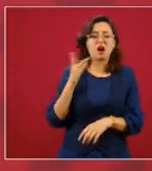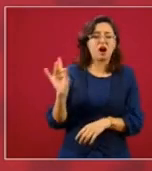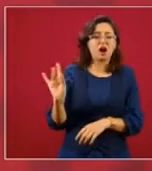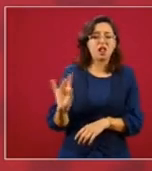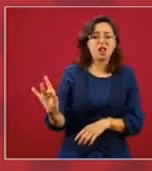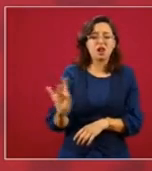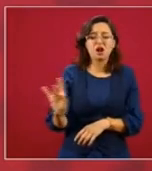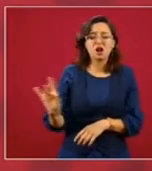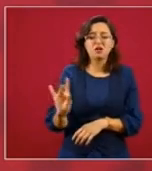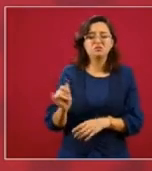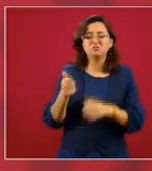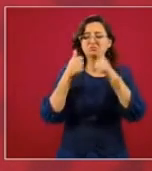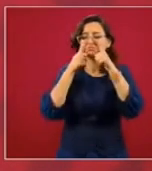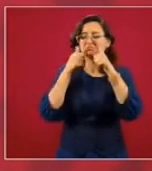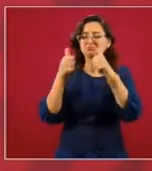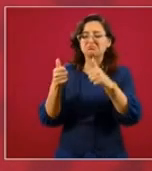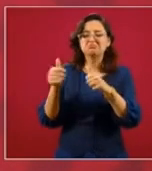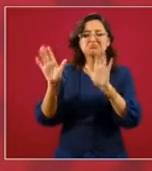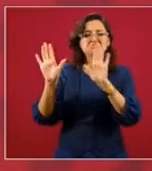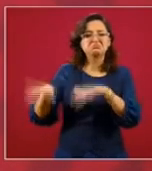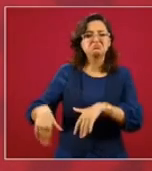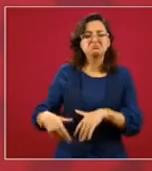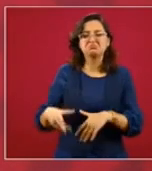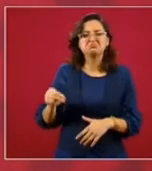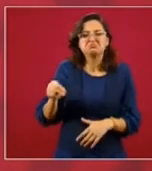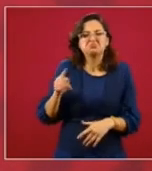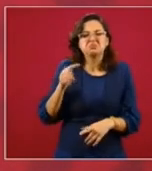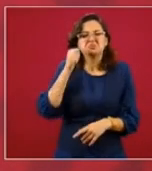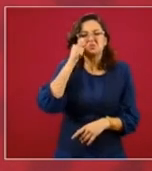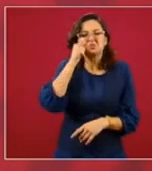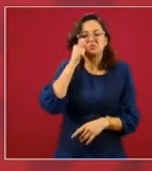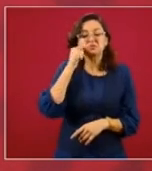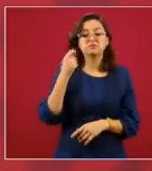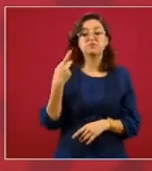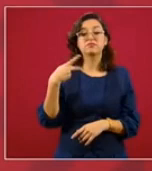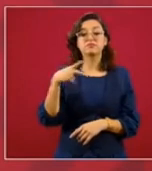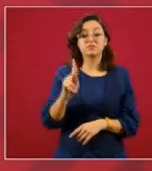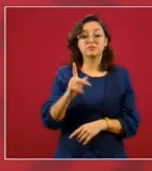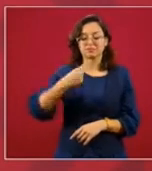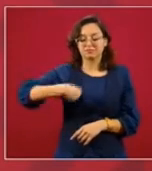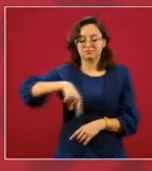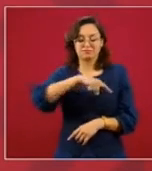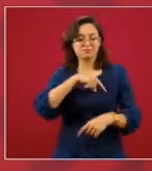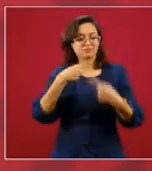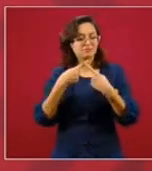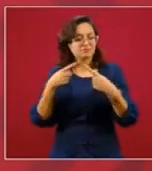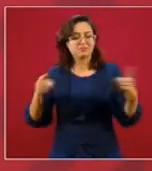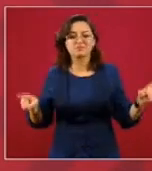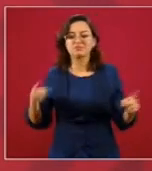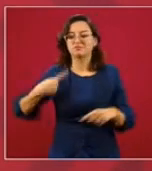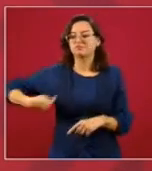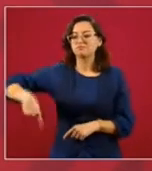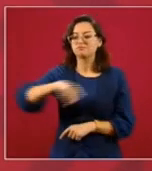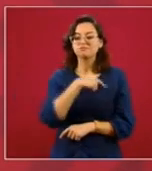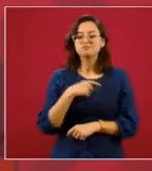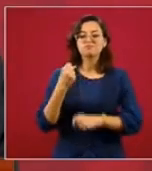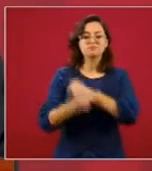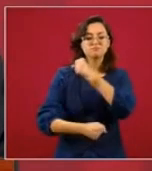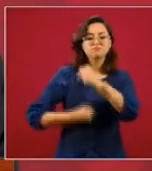pero venimos de una lucha social de años en defensa